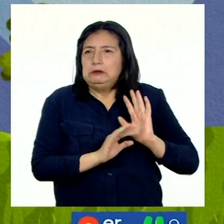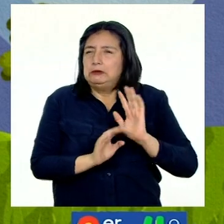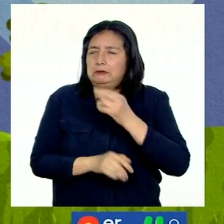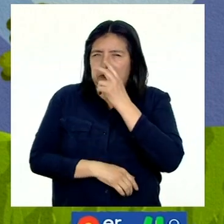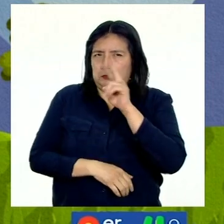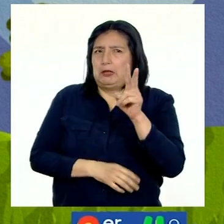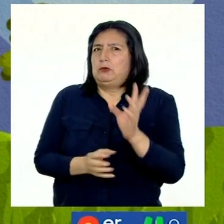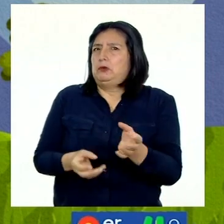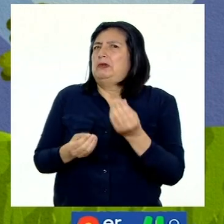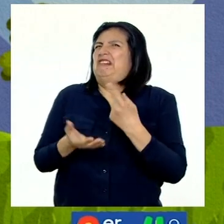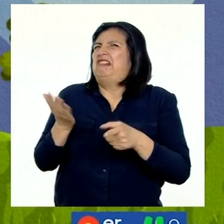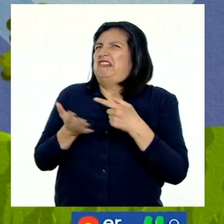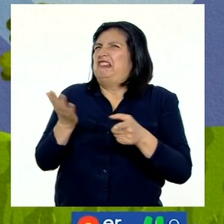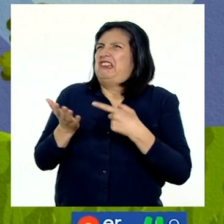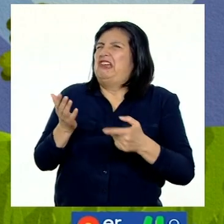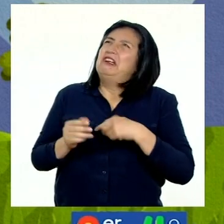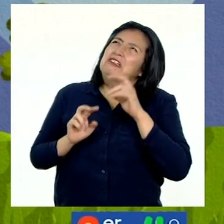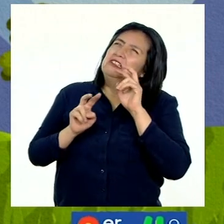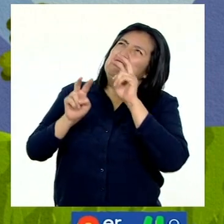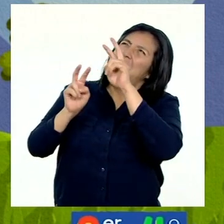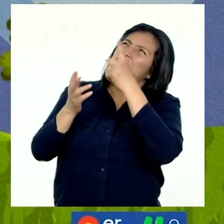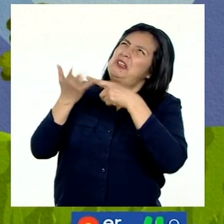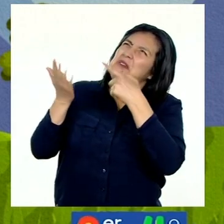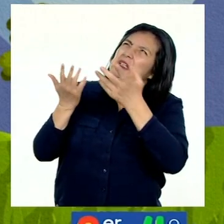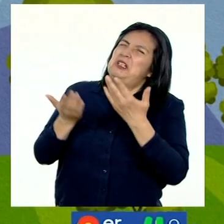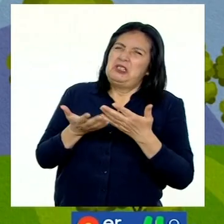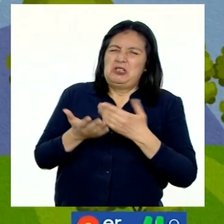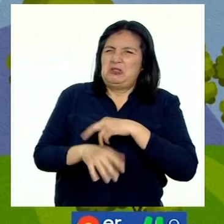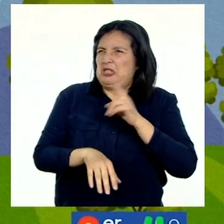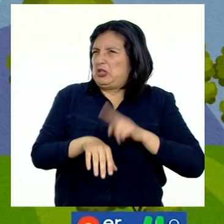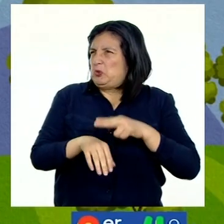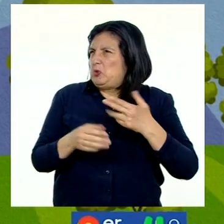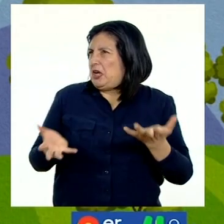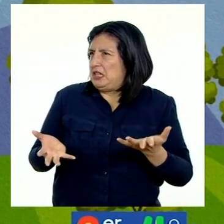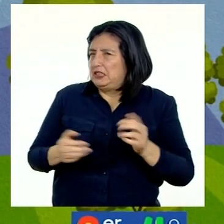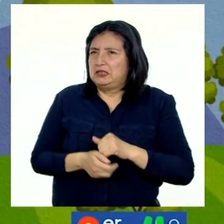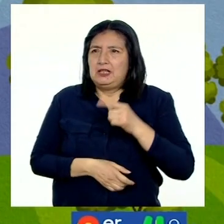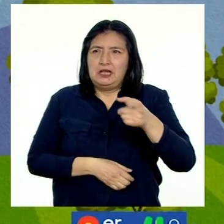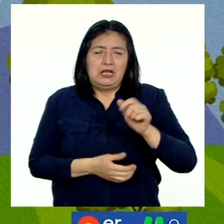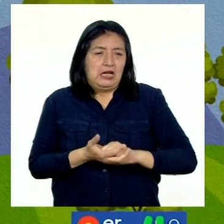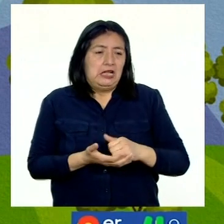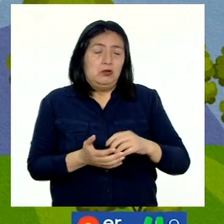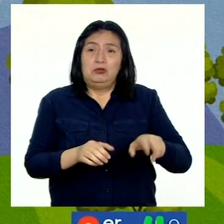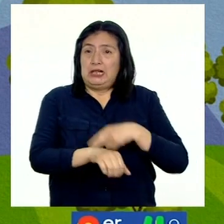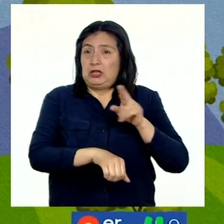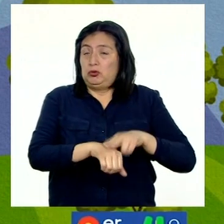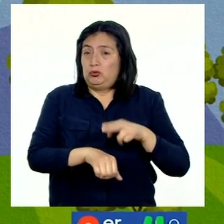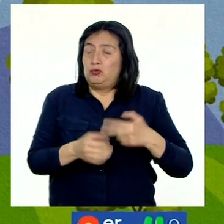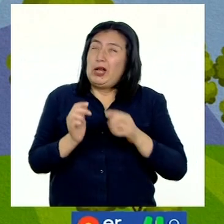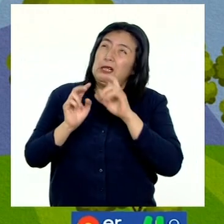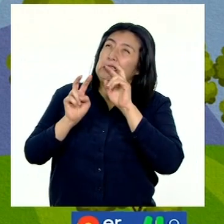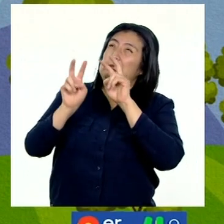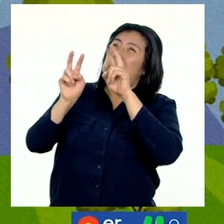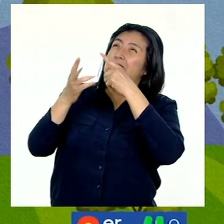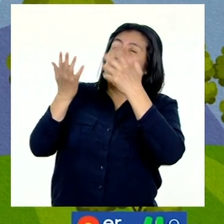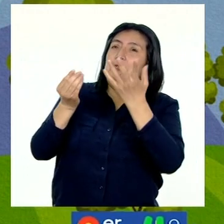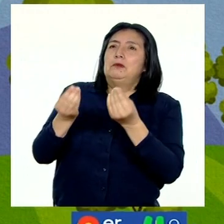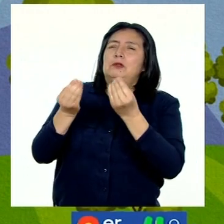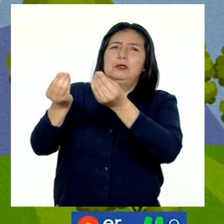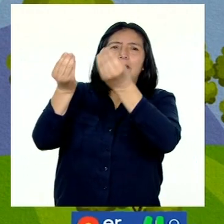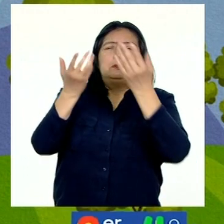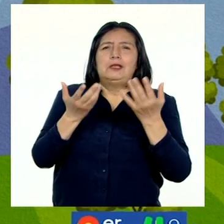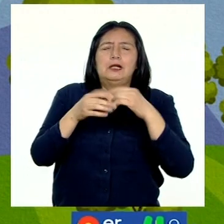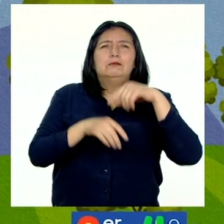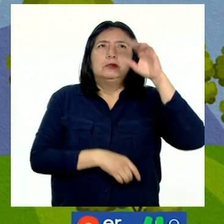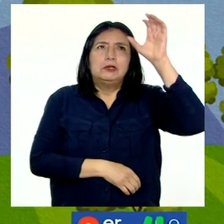Veamos, ¿cuáles son estas señas físicas y biológicas? Las señas físicas son aquellas que están dadas